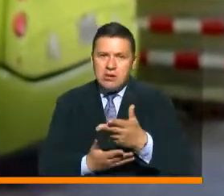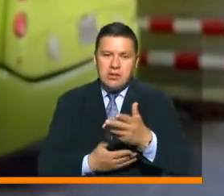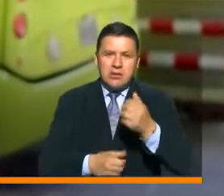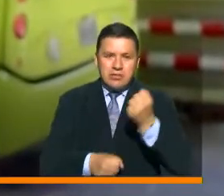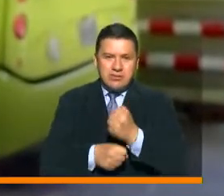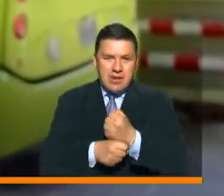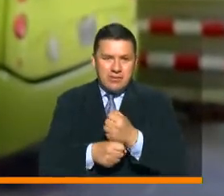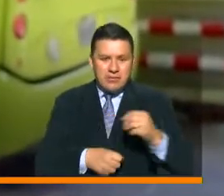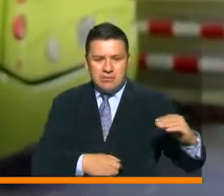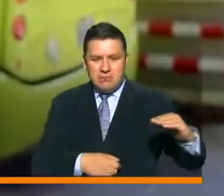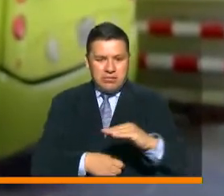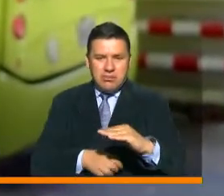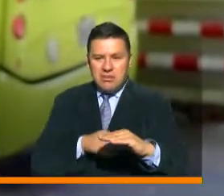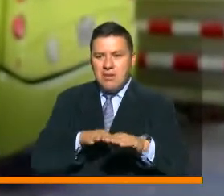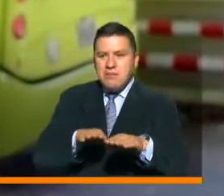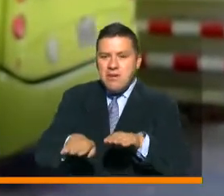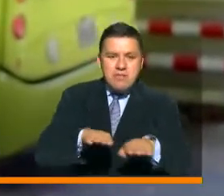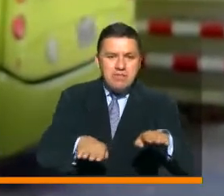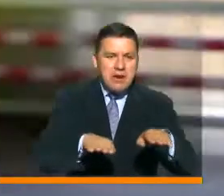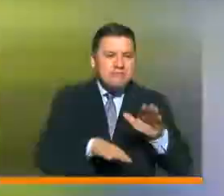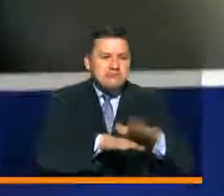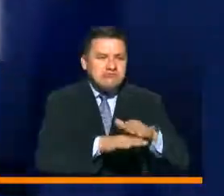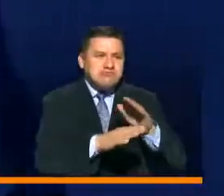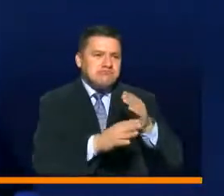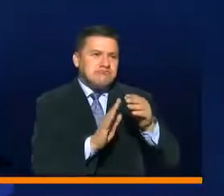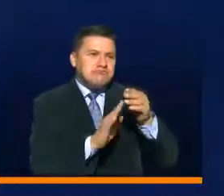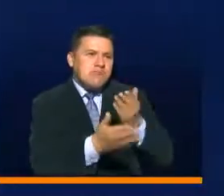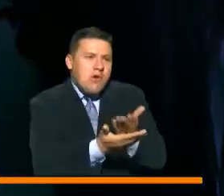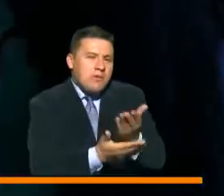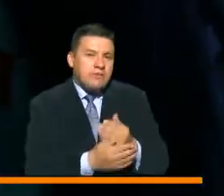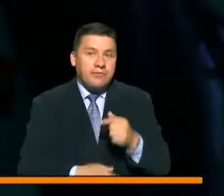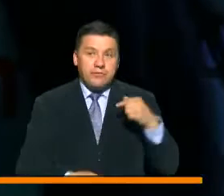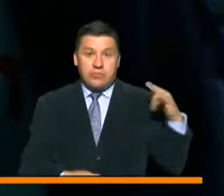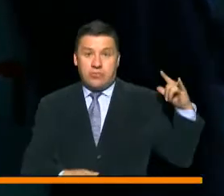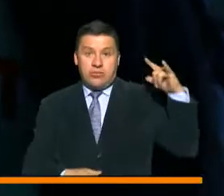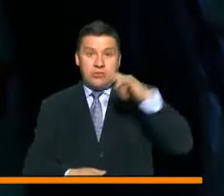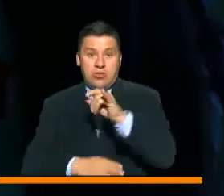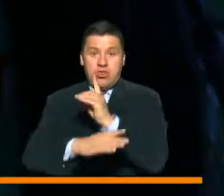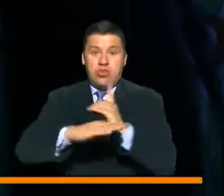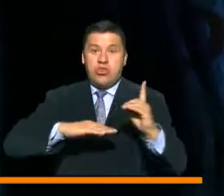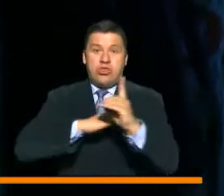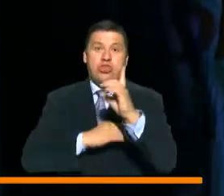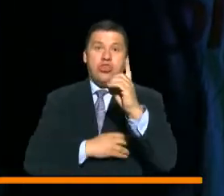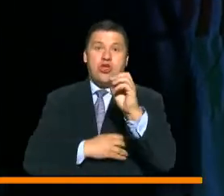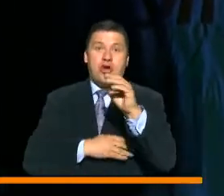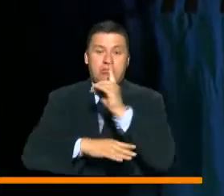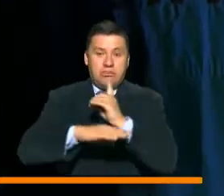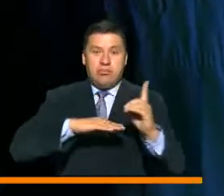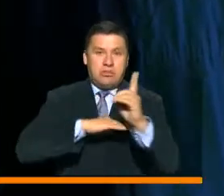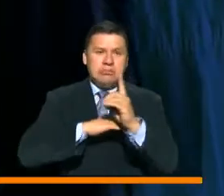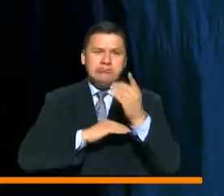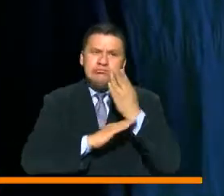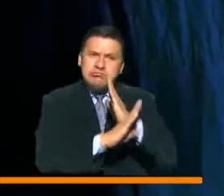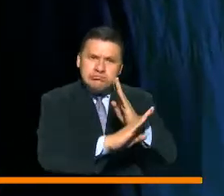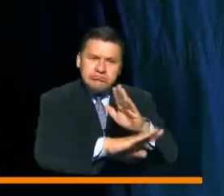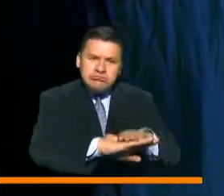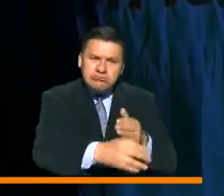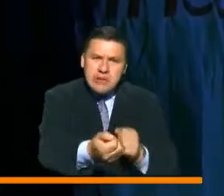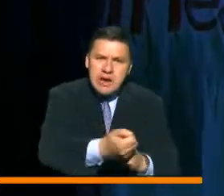usuarios del portal de pie, cuesta las medidas de prevención. Estamos en el aeropuerto El Dorado apoyando la bioseguridad,